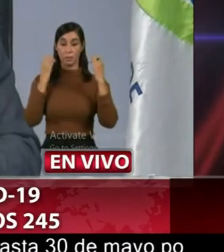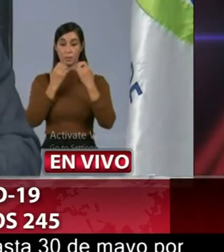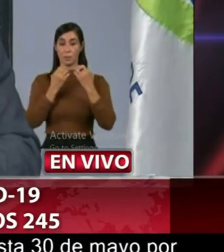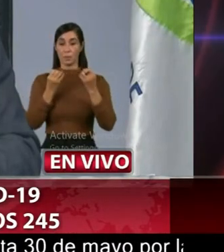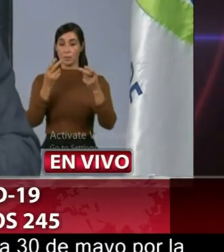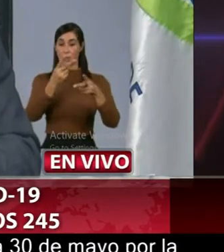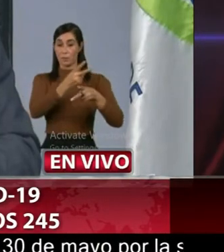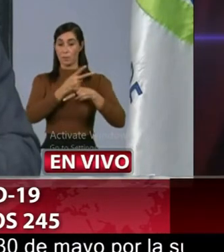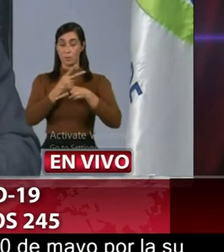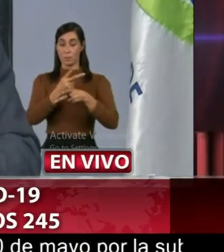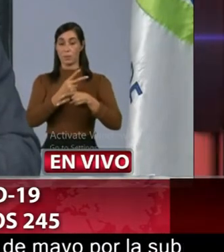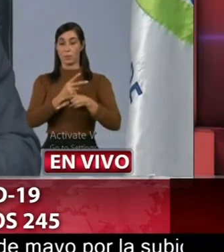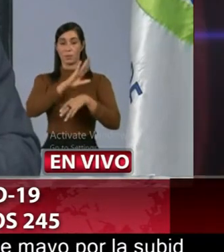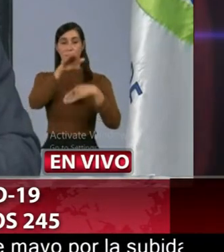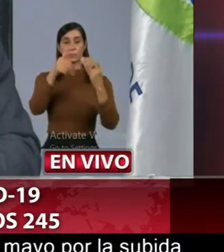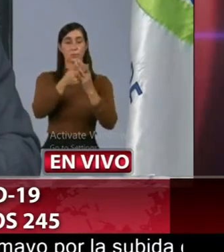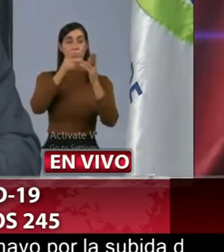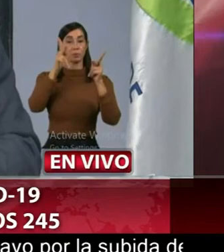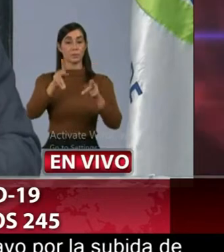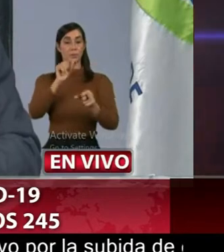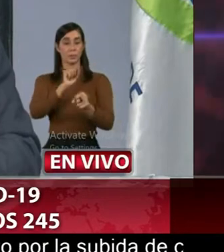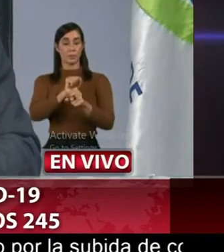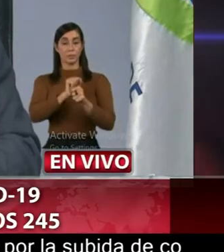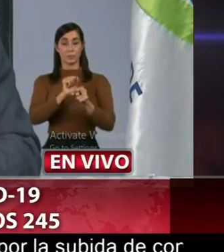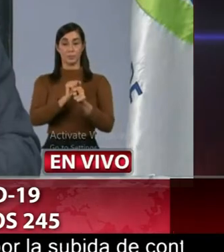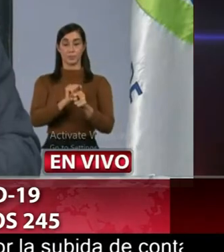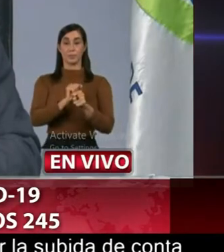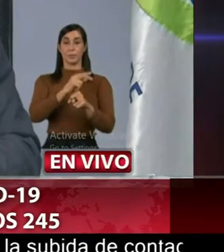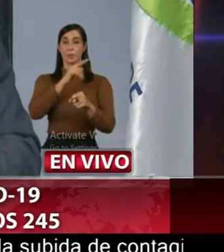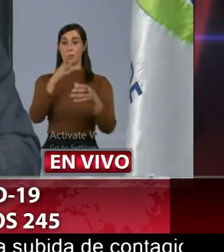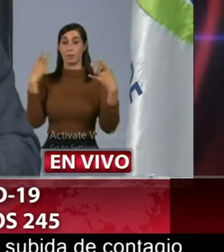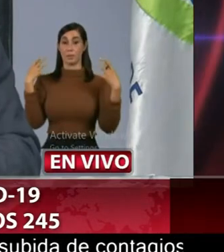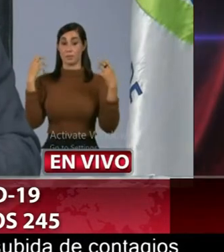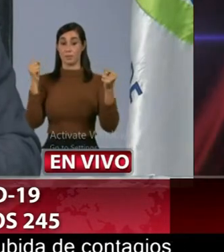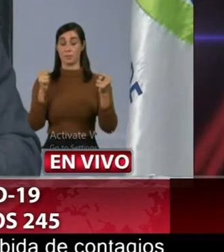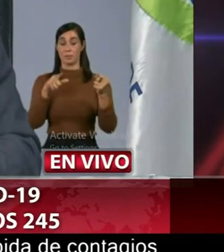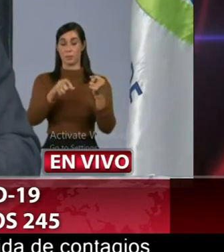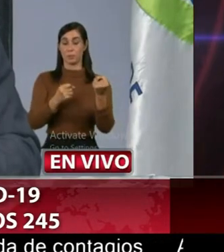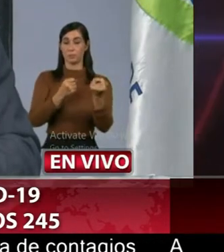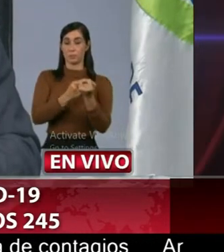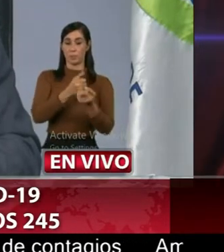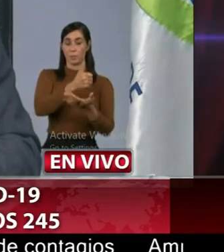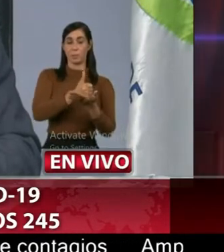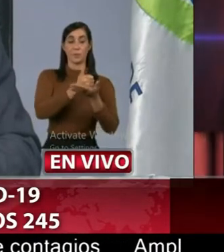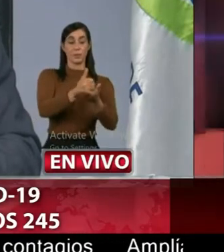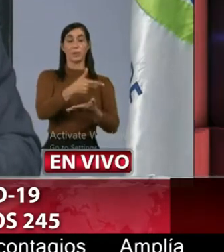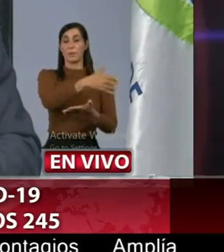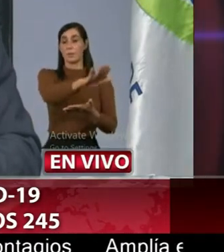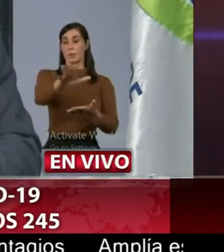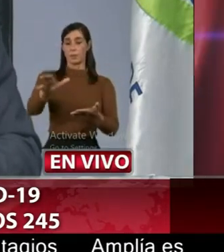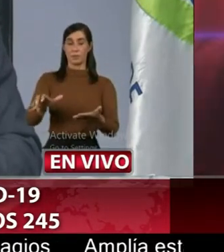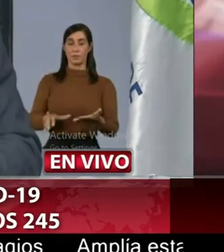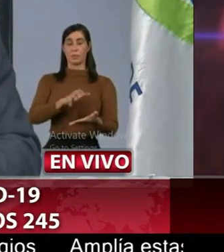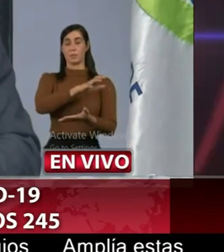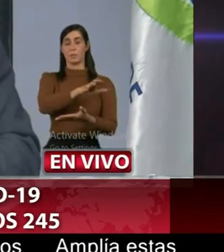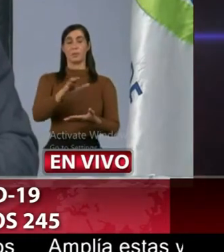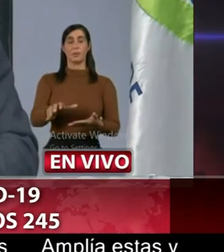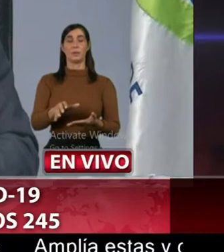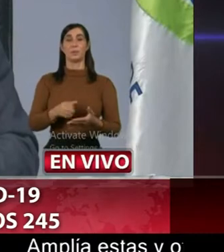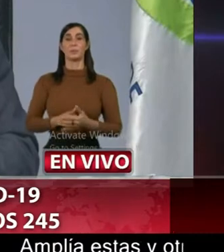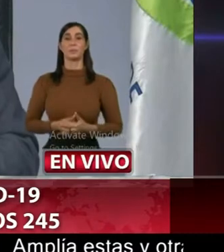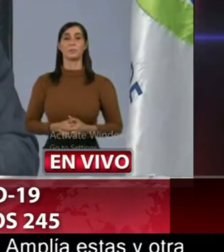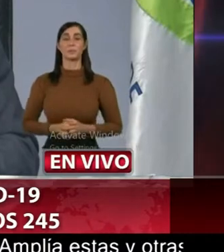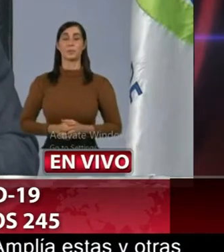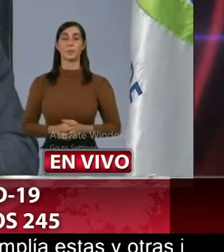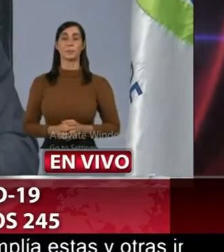de protección al personal de salud que actúa en estas áreas de